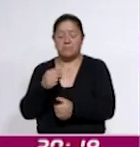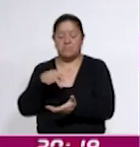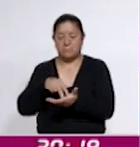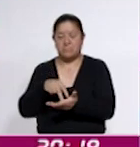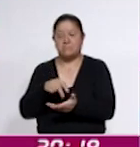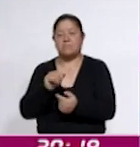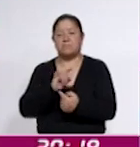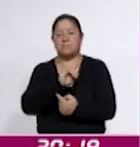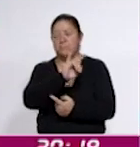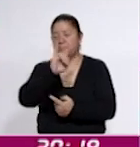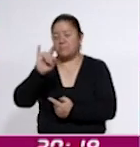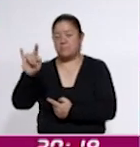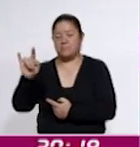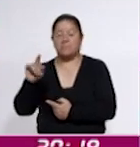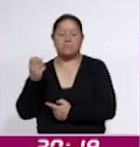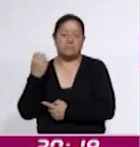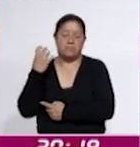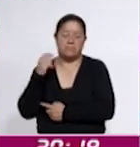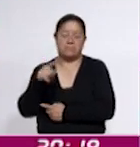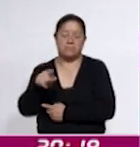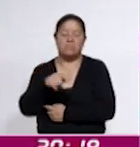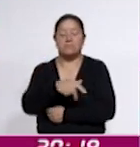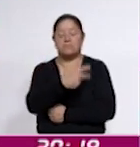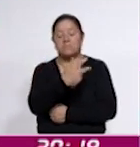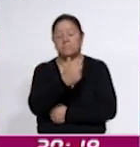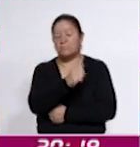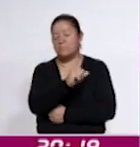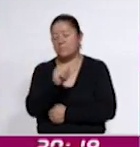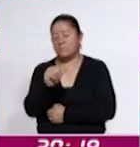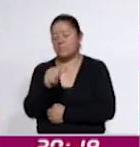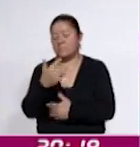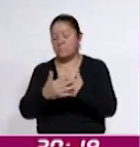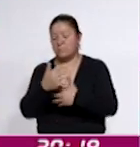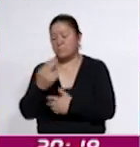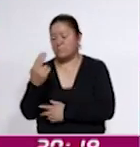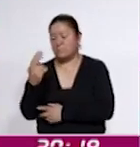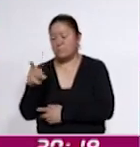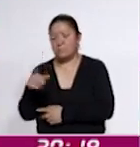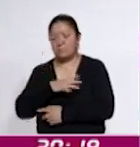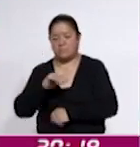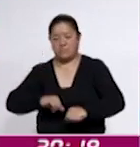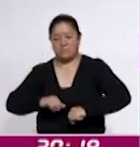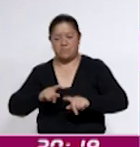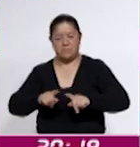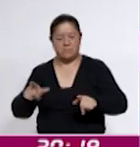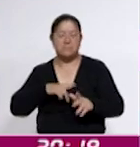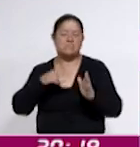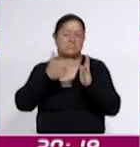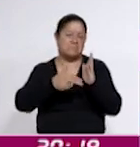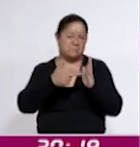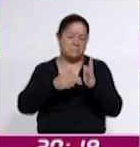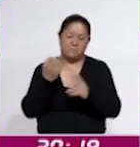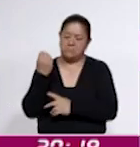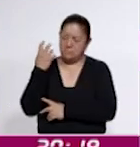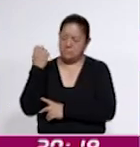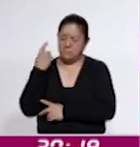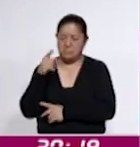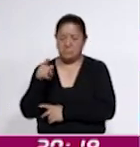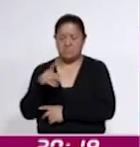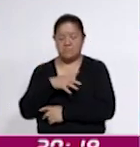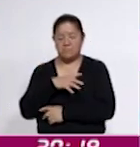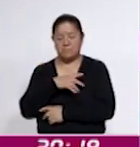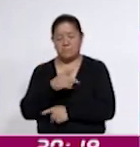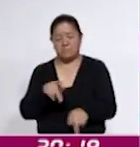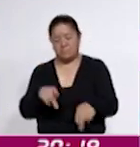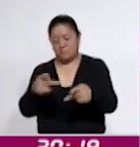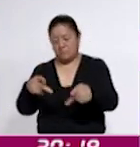al 15 de noviembre. Este coloquio comprende diferentes actividades, como talleres, conferencias, expoventa, entre otras,